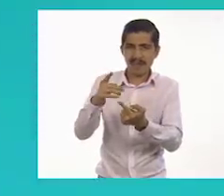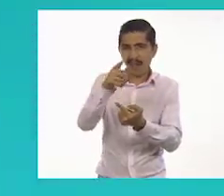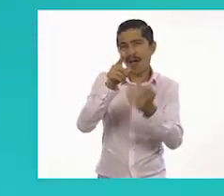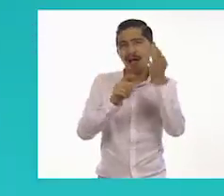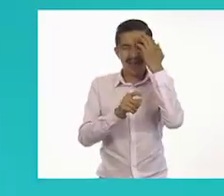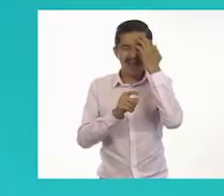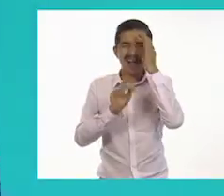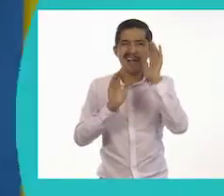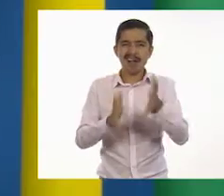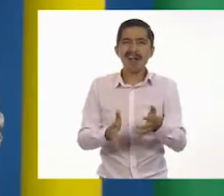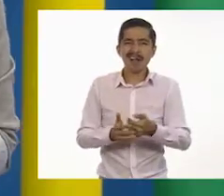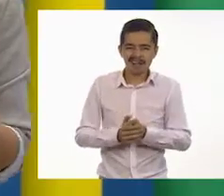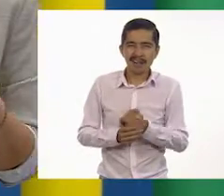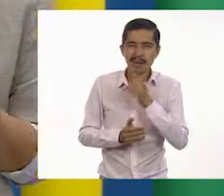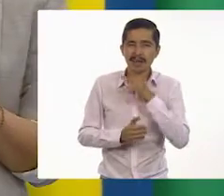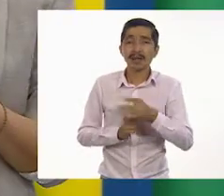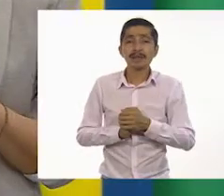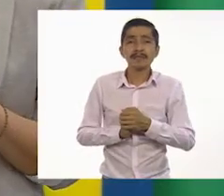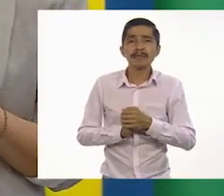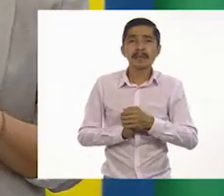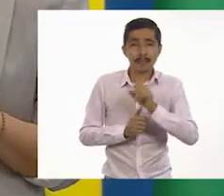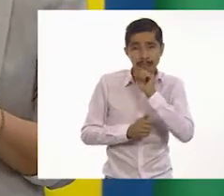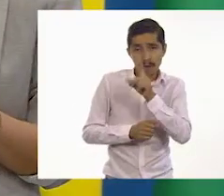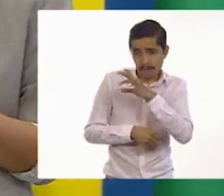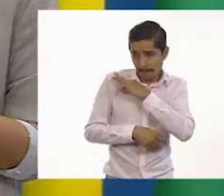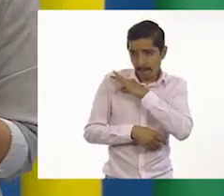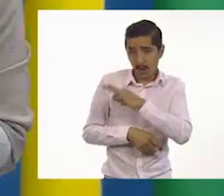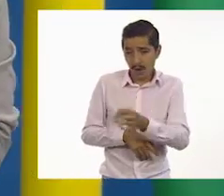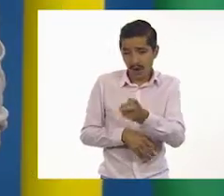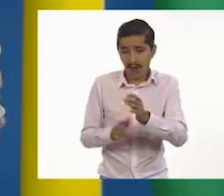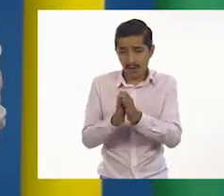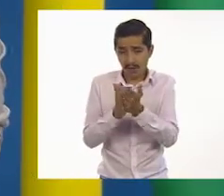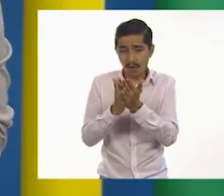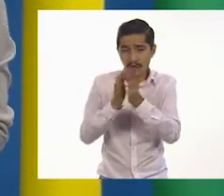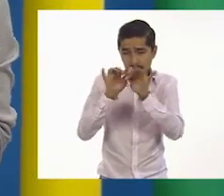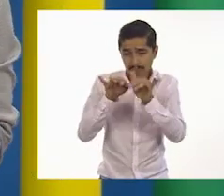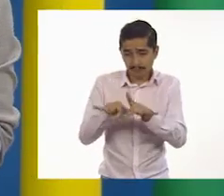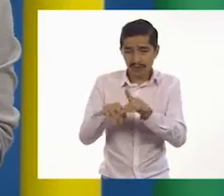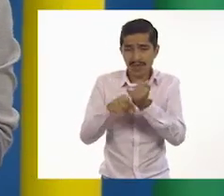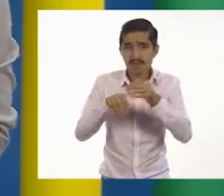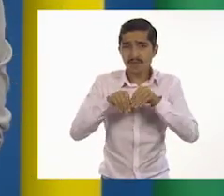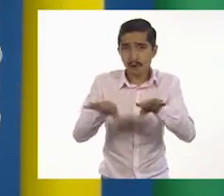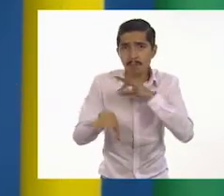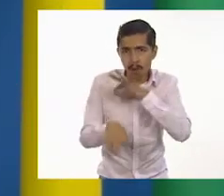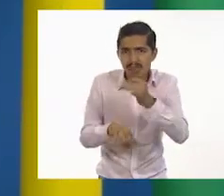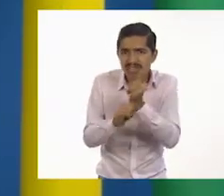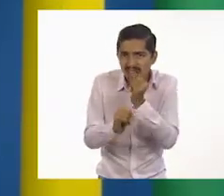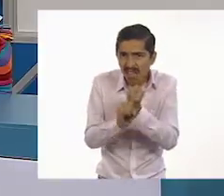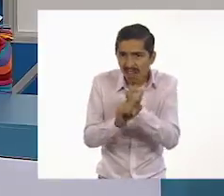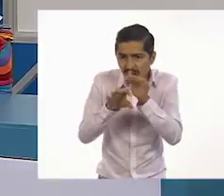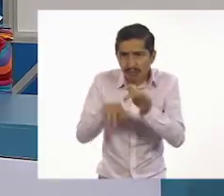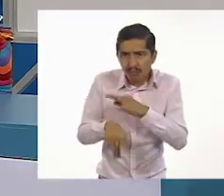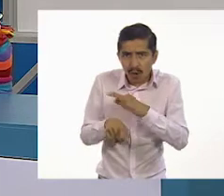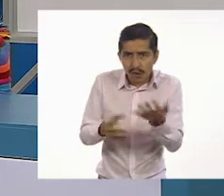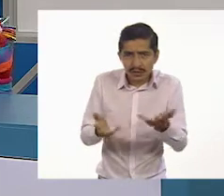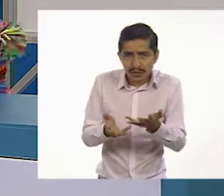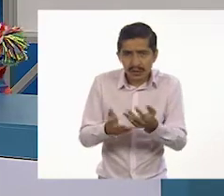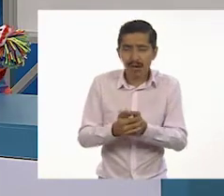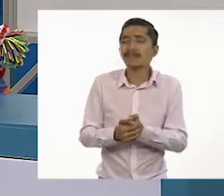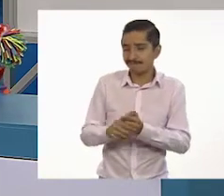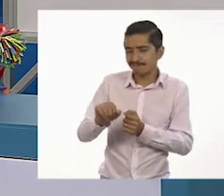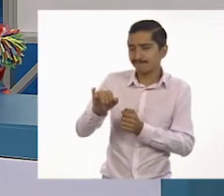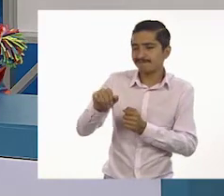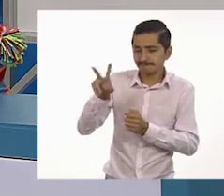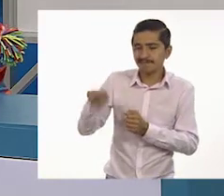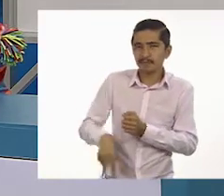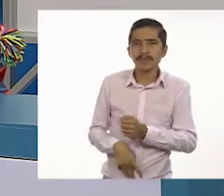¿Eso quiere decir que también es posible realizar un boletín informativo de manera digital? En efecto, Ale, así es. Y